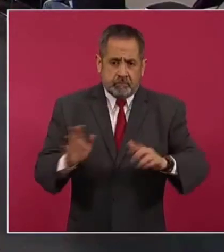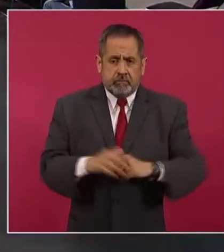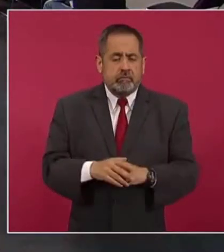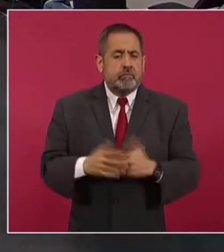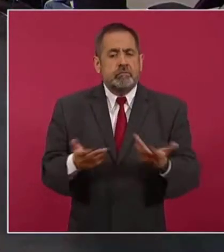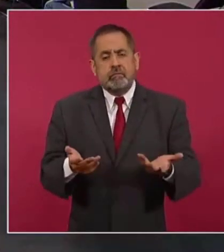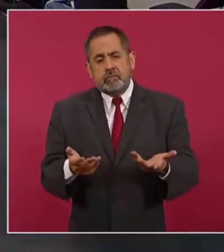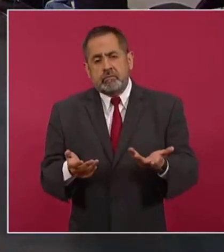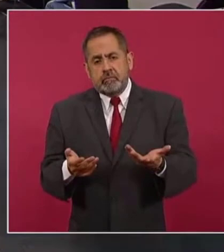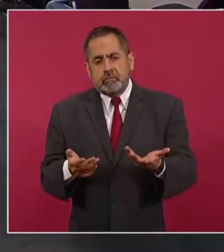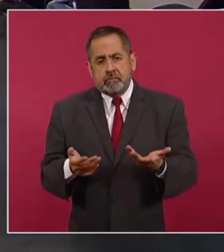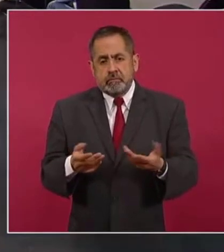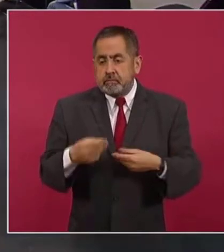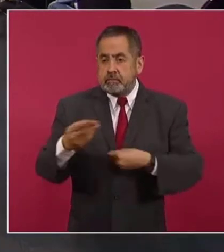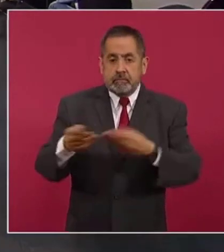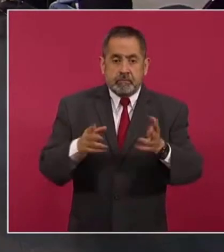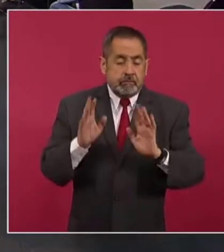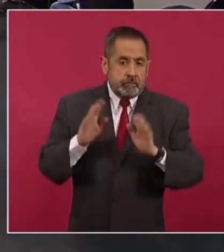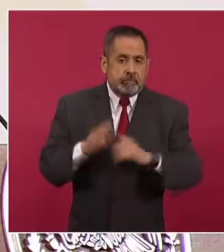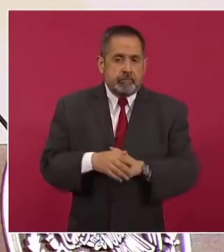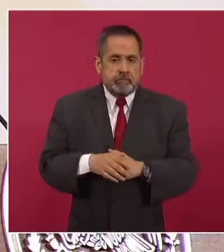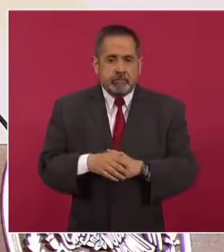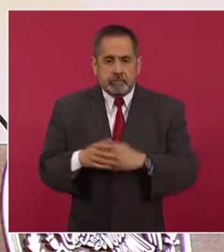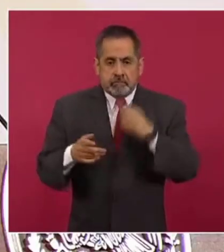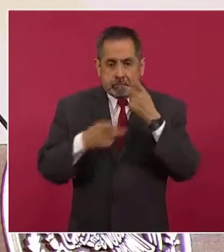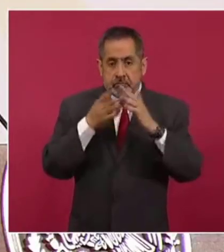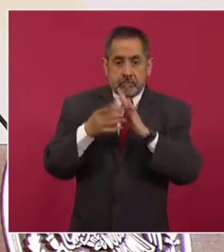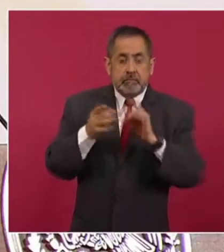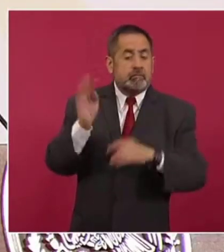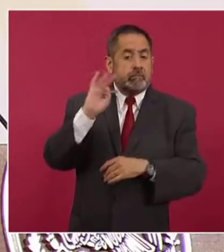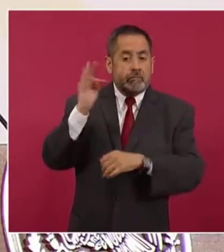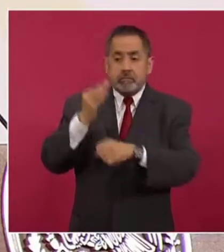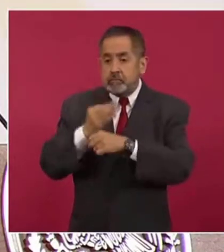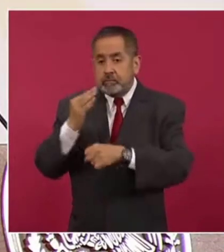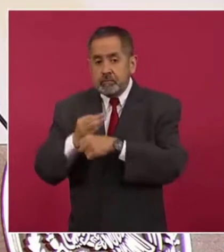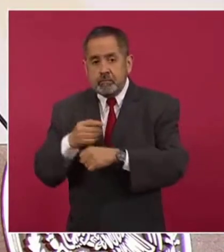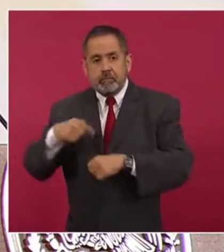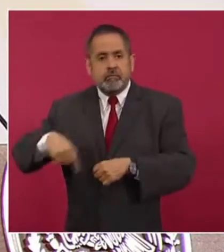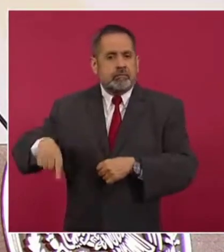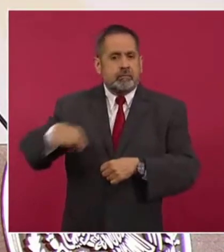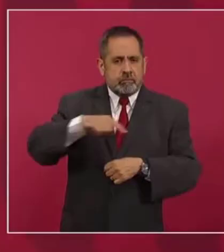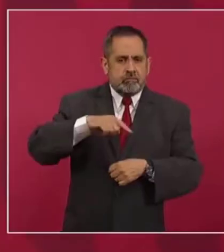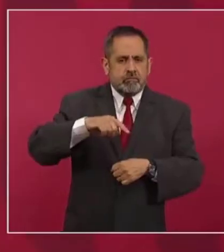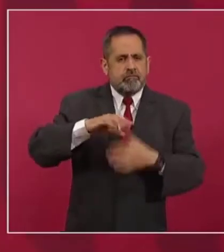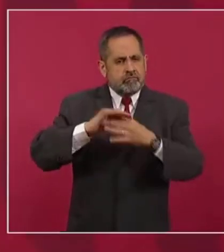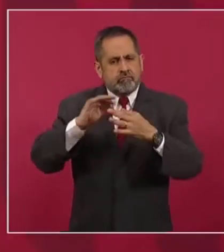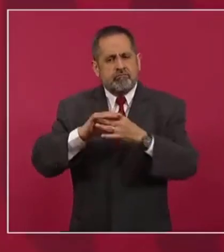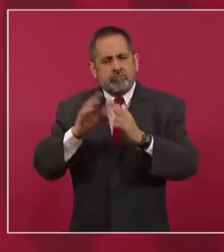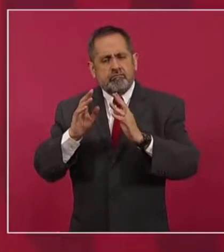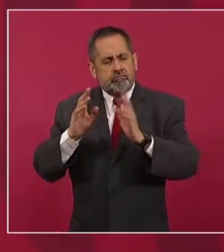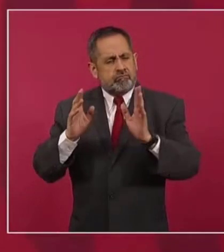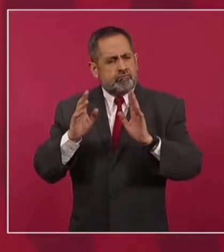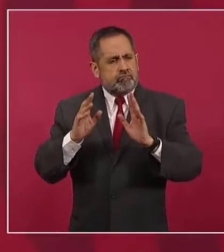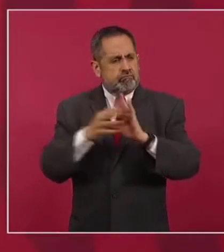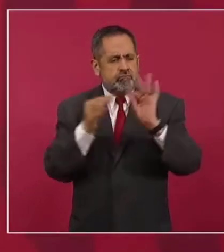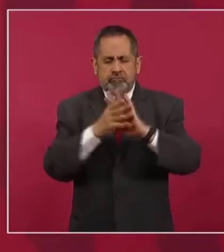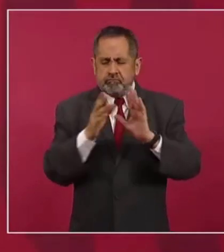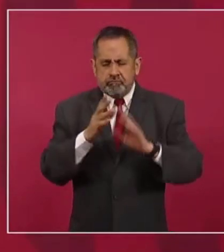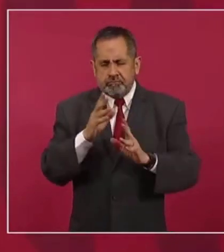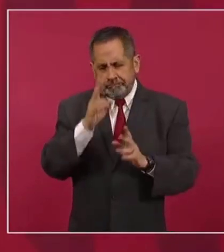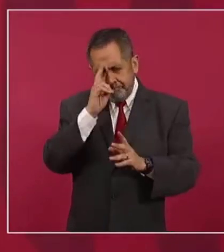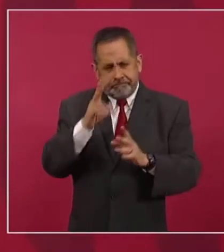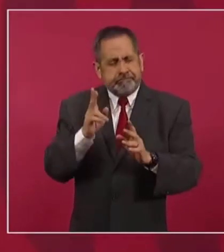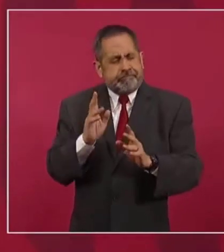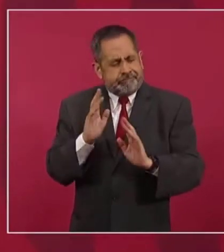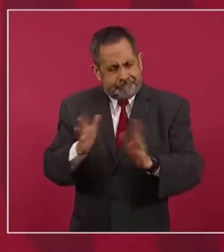No podemos a lo mejor decir más porque a veces la limitación de ahorita de la VEDA y todo eso, pero sí estamos bien y yo creo que ya es tiempo, ya